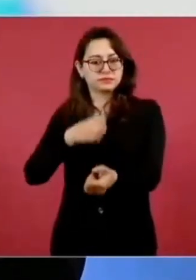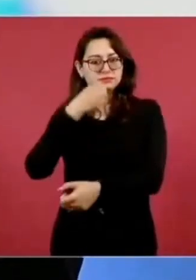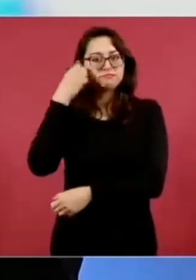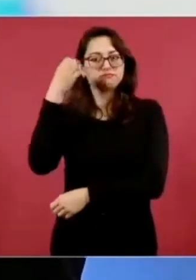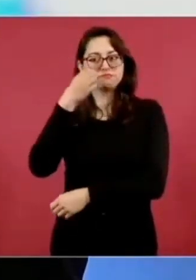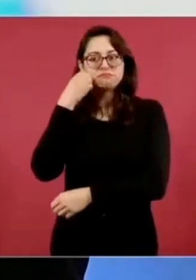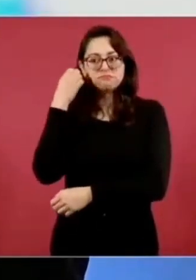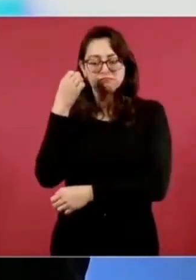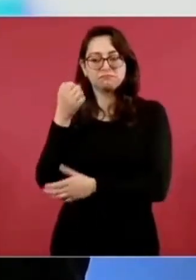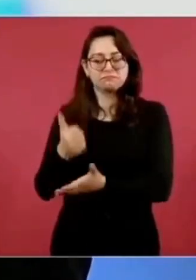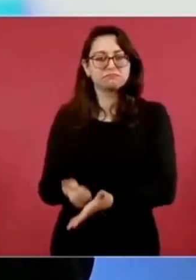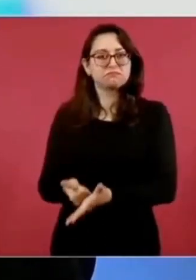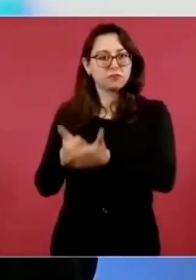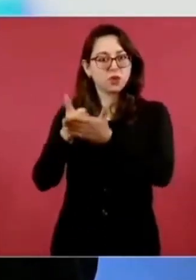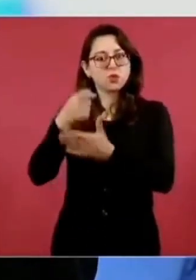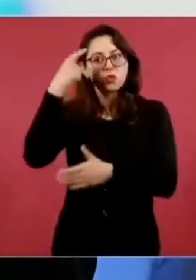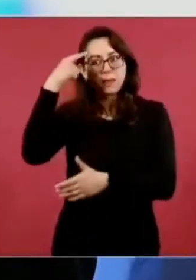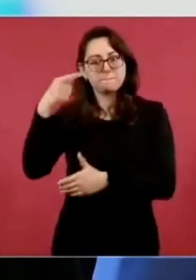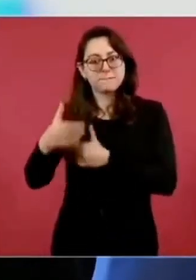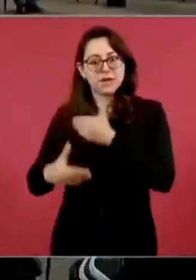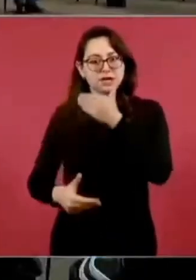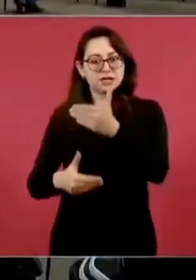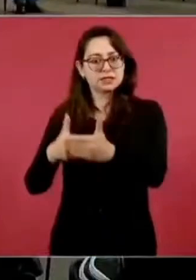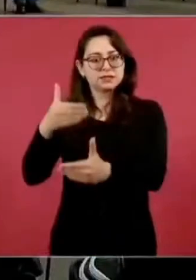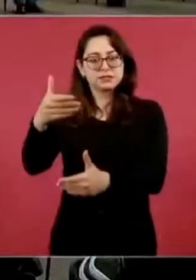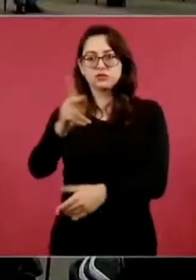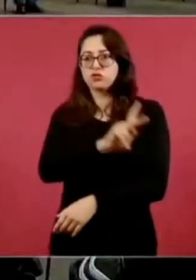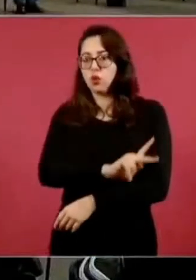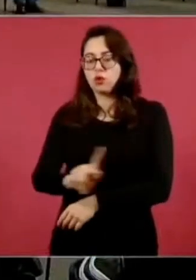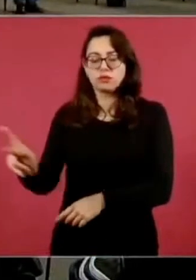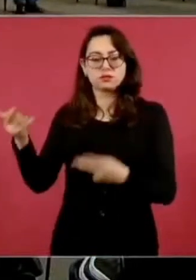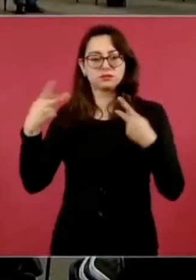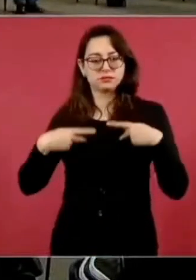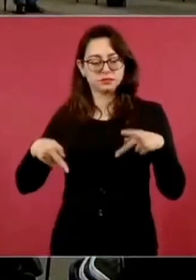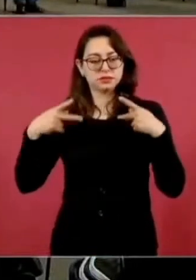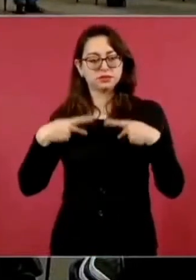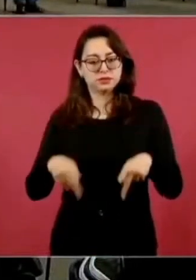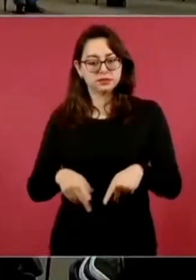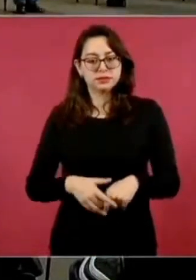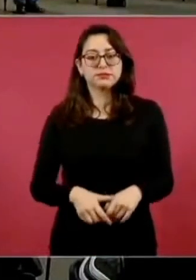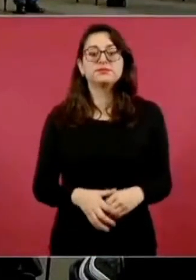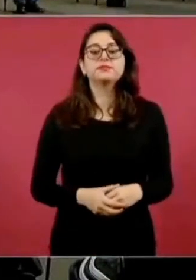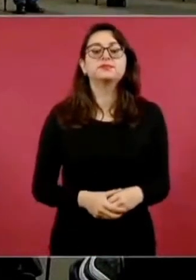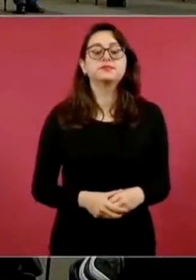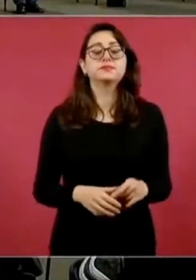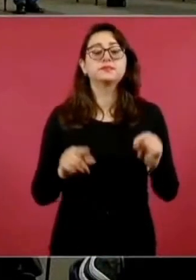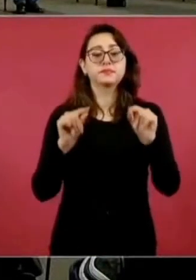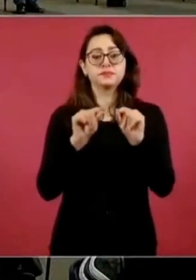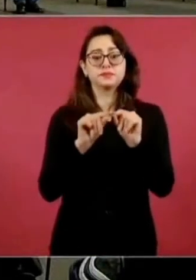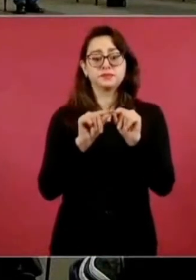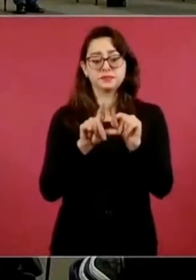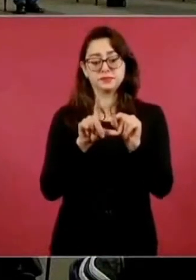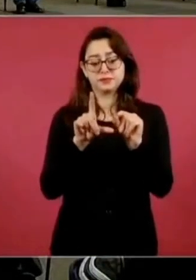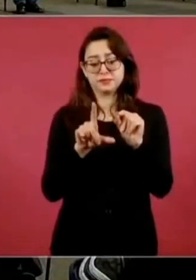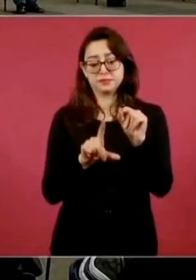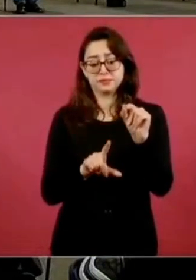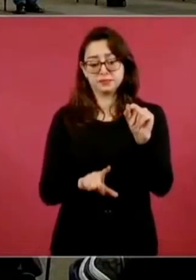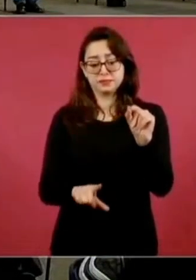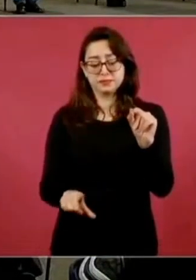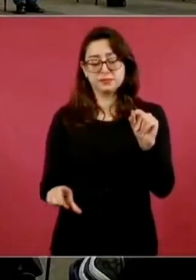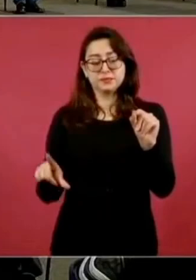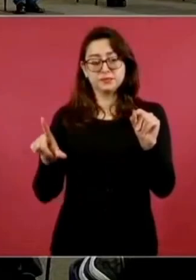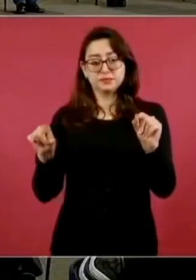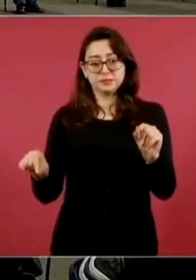en materia de educación para todos. México es el único país de América Latina